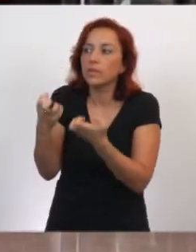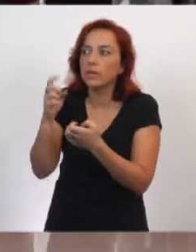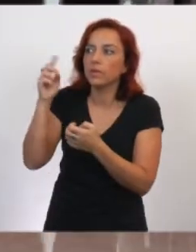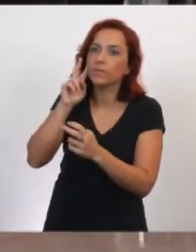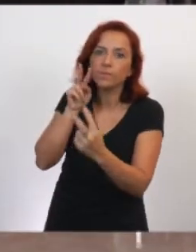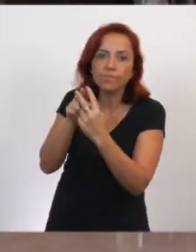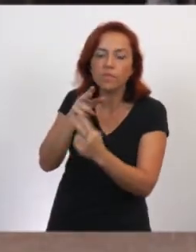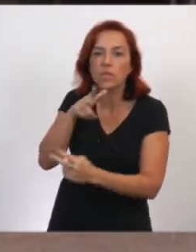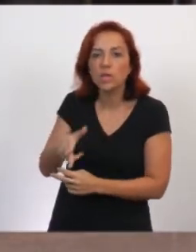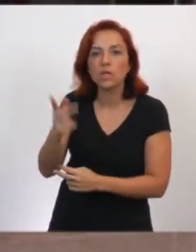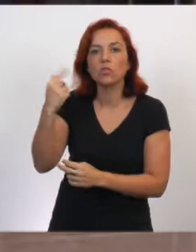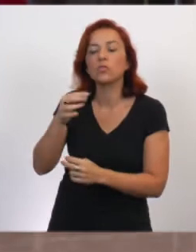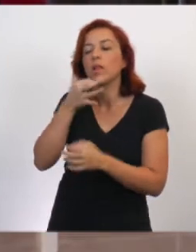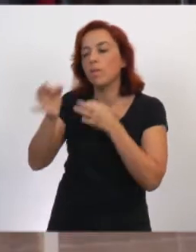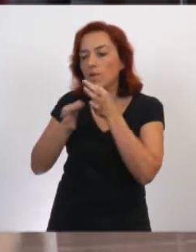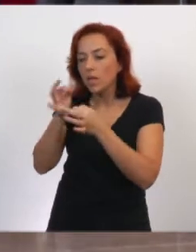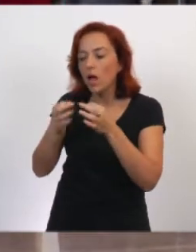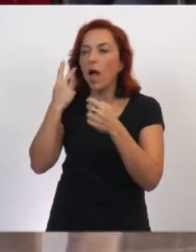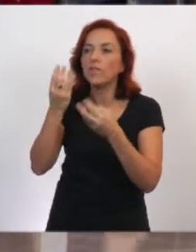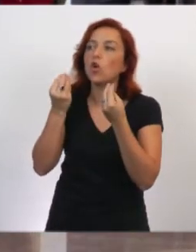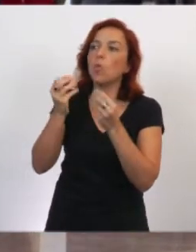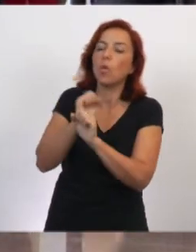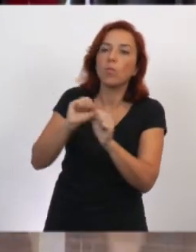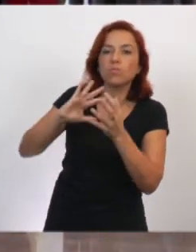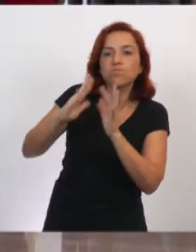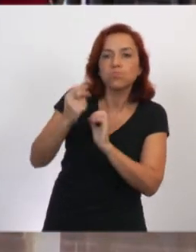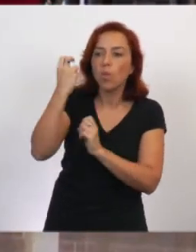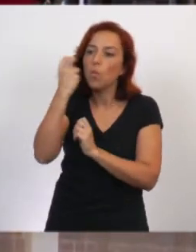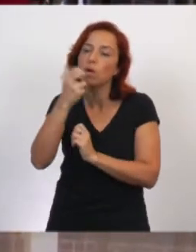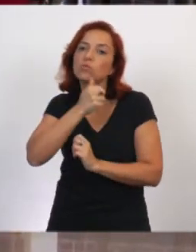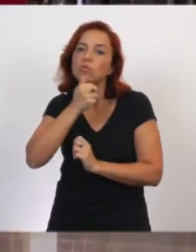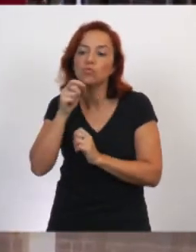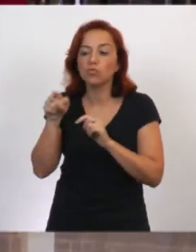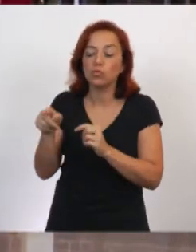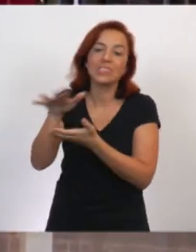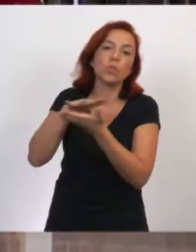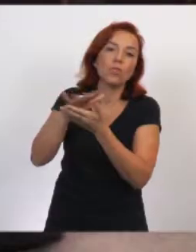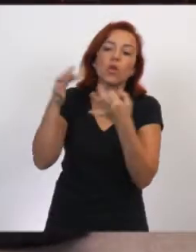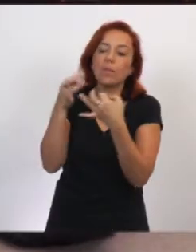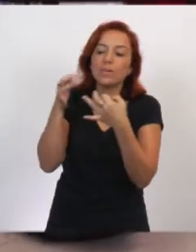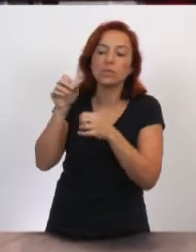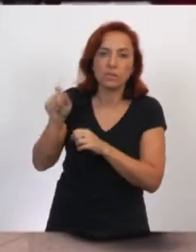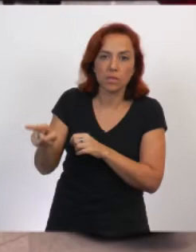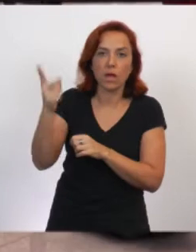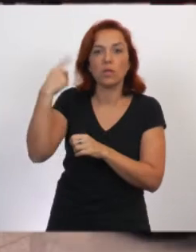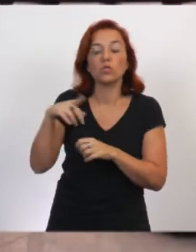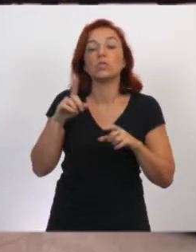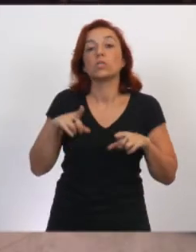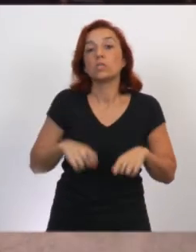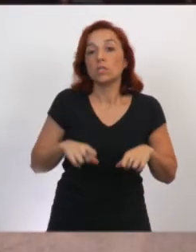lo que se le explicó es que se iban a articular mecanismos para poder atender esa situación. Por lo que,